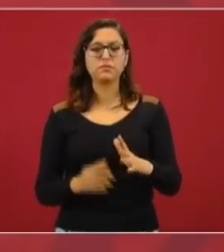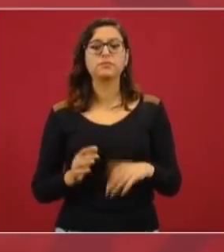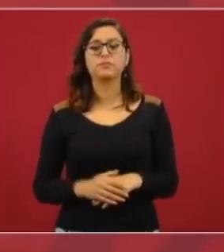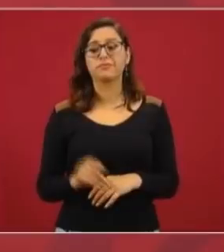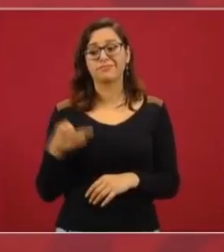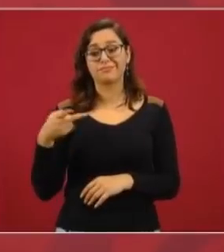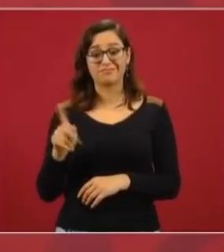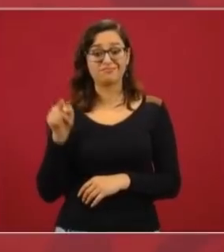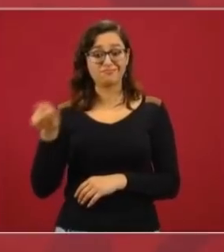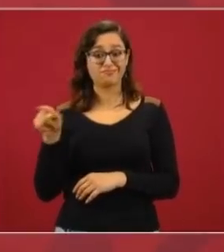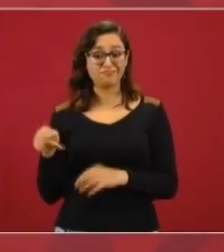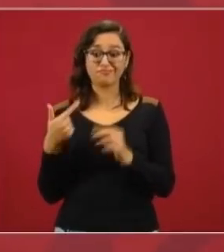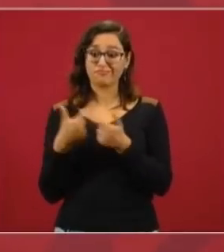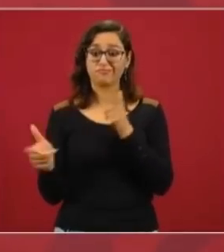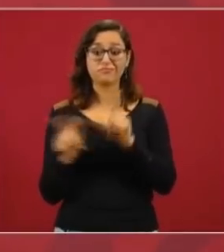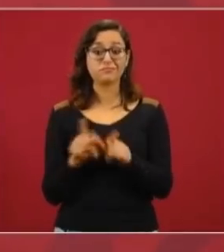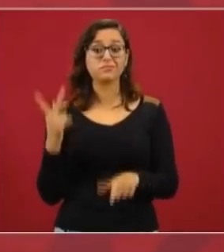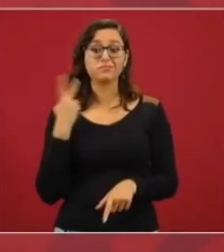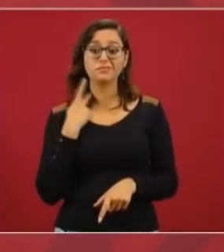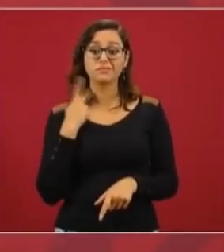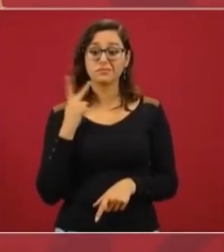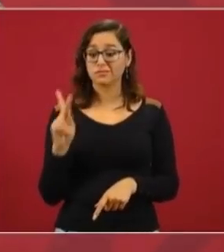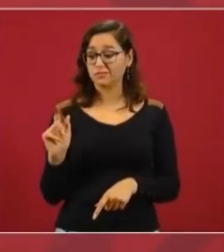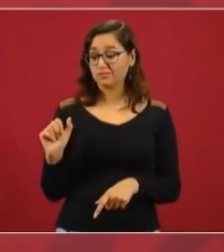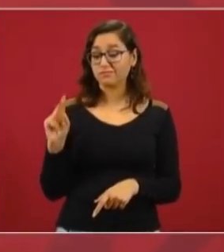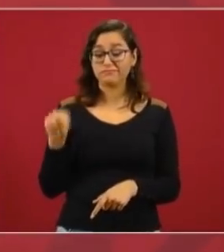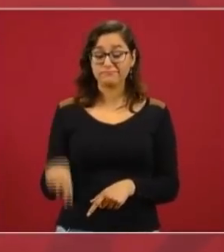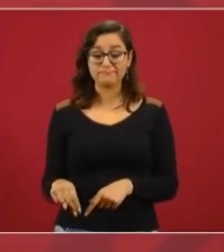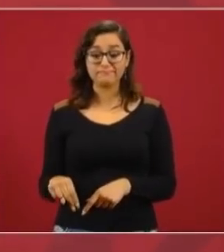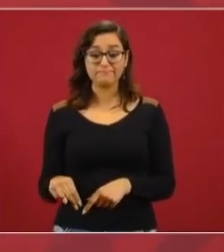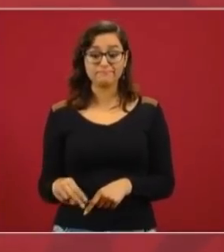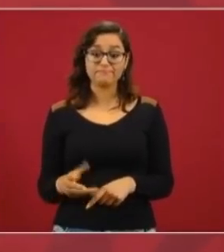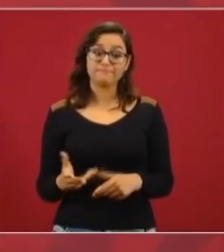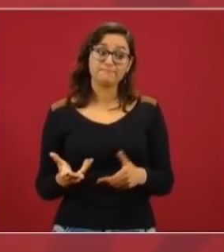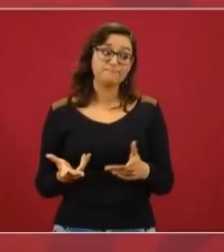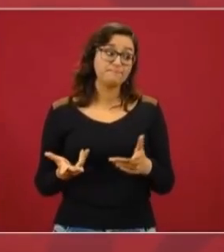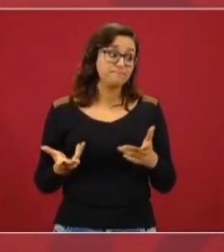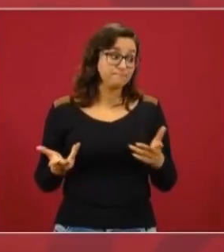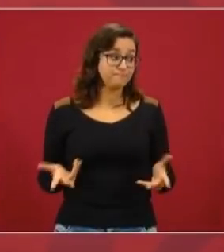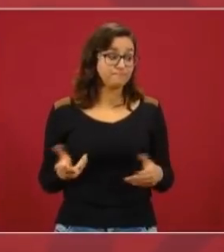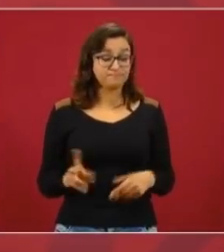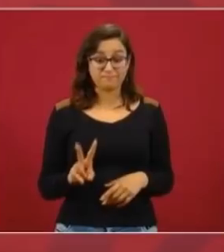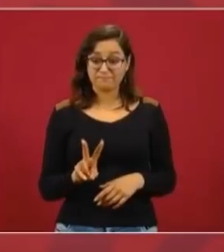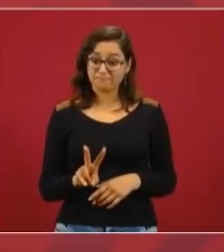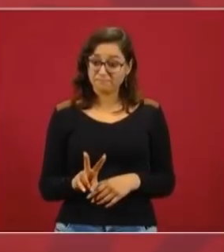y ahí sí, grandes